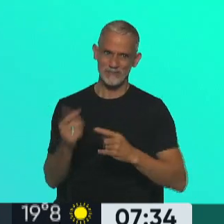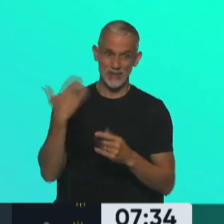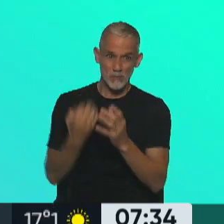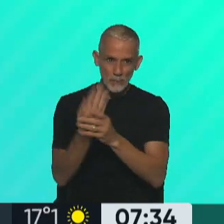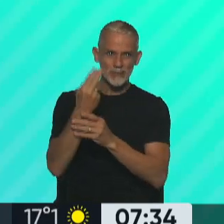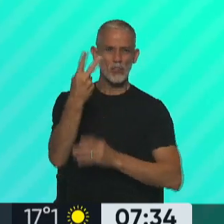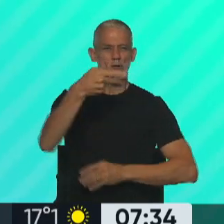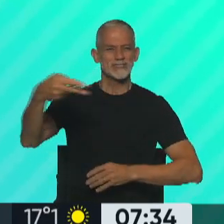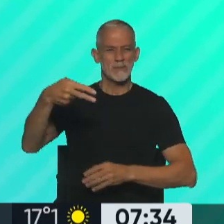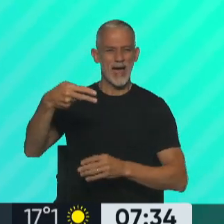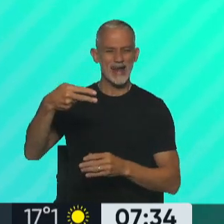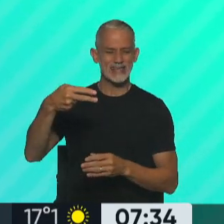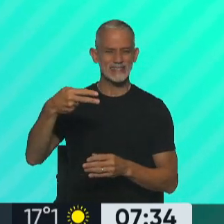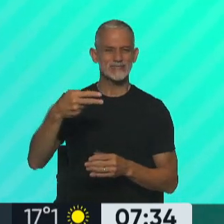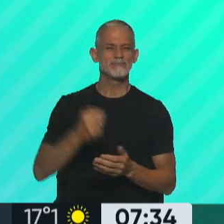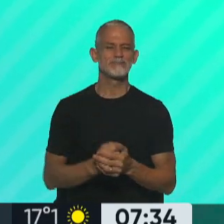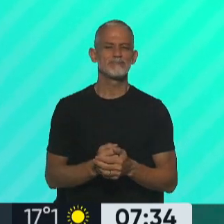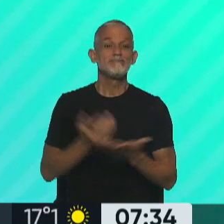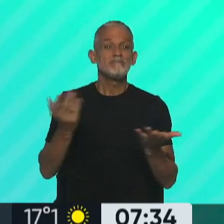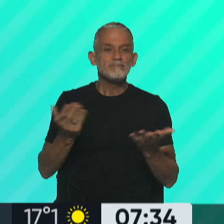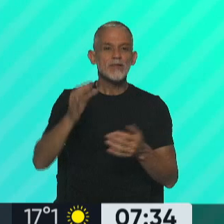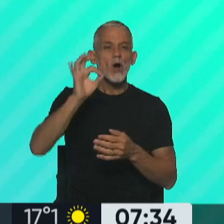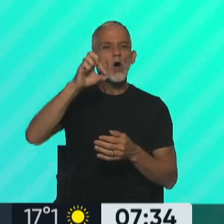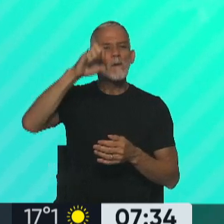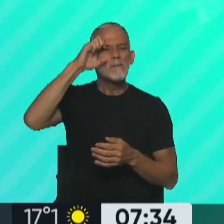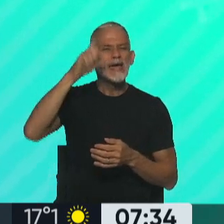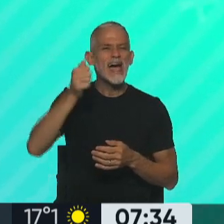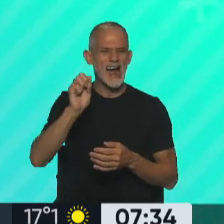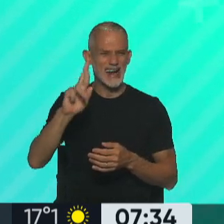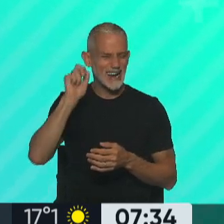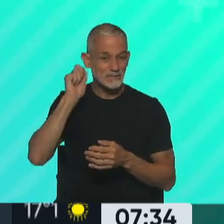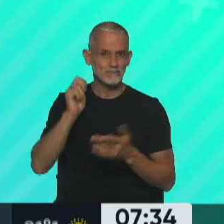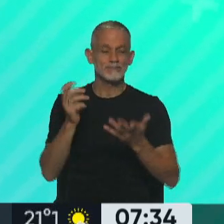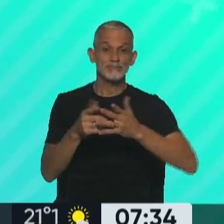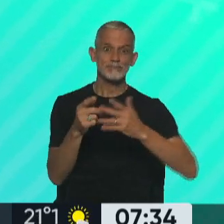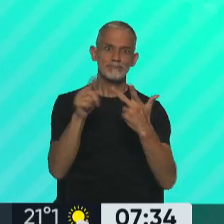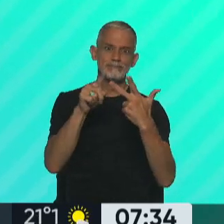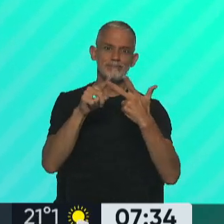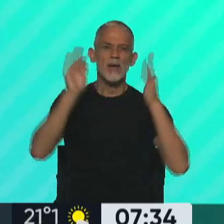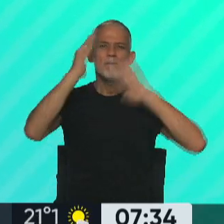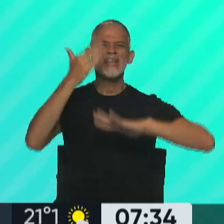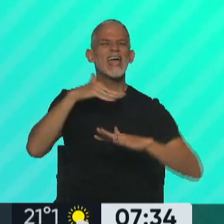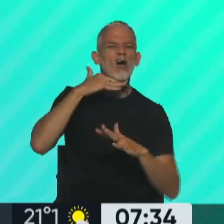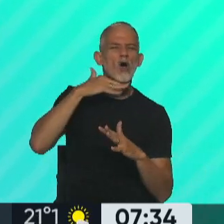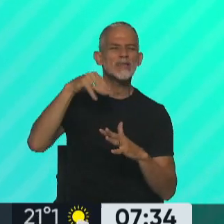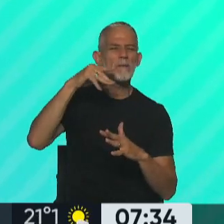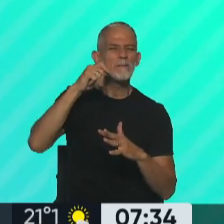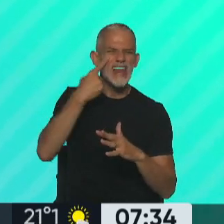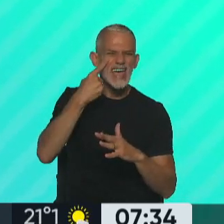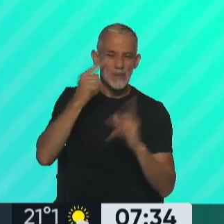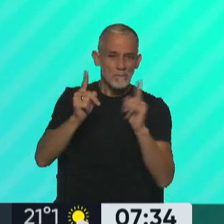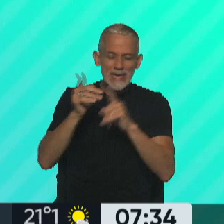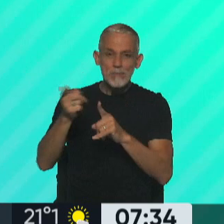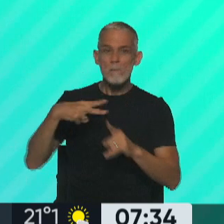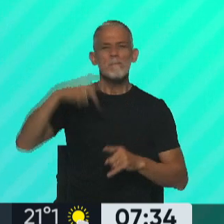dos semanas, OPEARG. Y Javier Milei sigue siendo J. Milei. Javier Milei no cambió la bio en sus cuentas